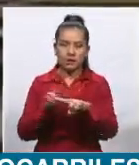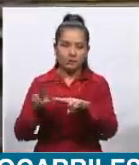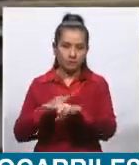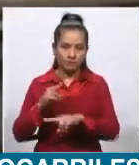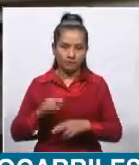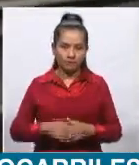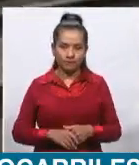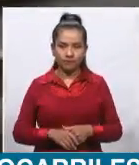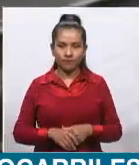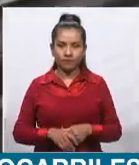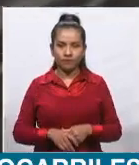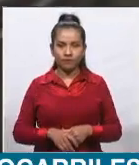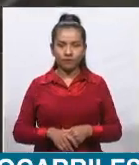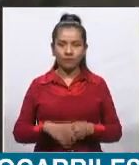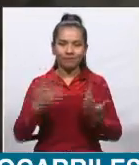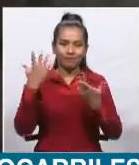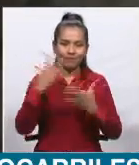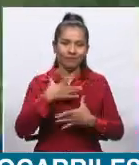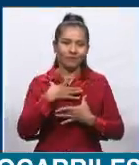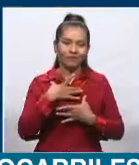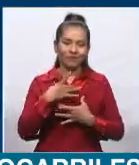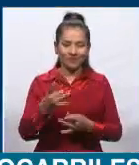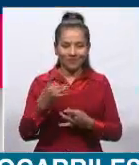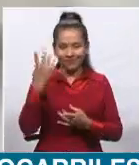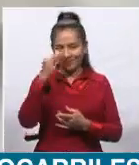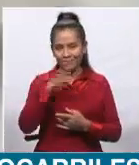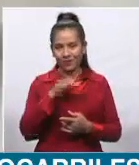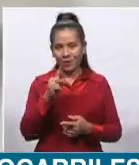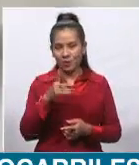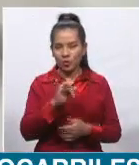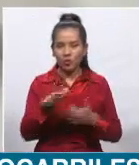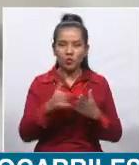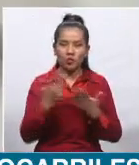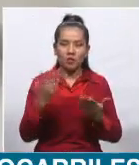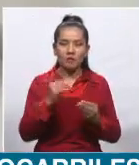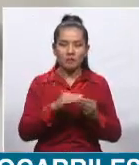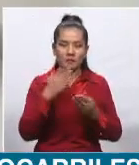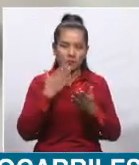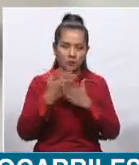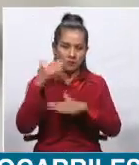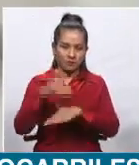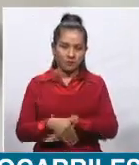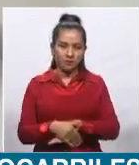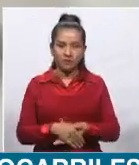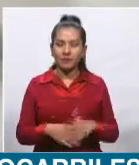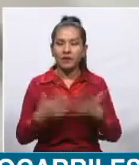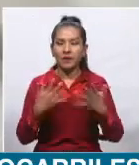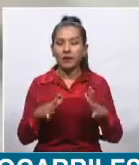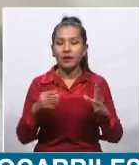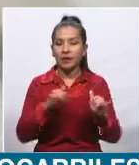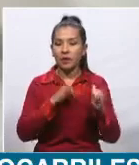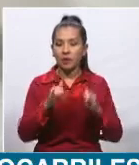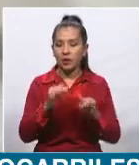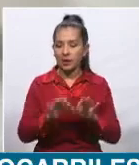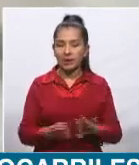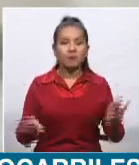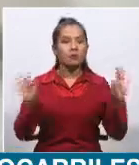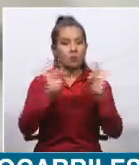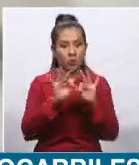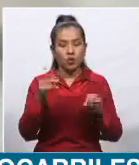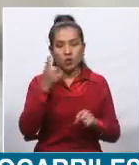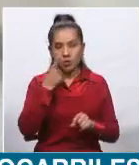Bien, qué gusto, Augusto. Iván Maldonado te saluda. Buenas noches. Importante conocer que ya